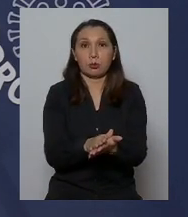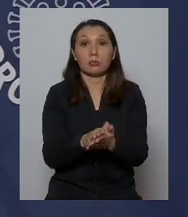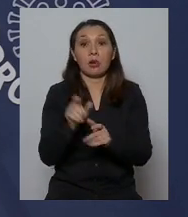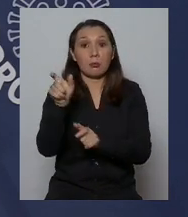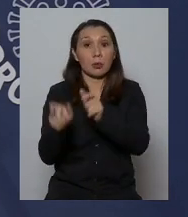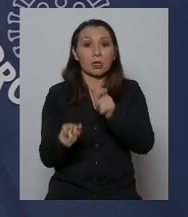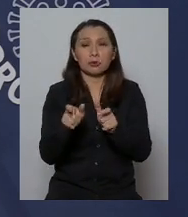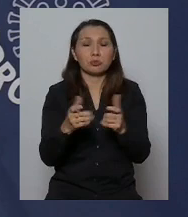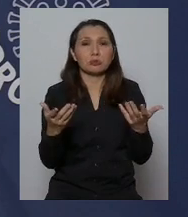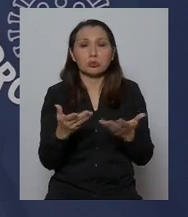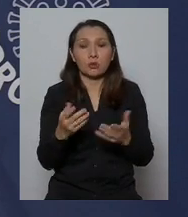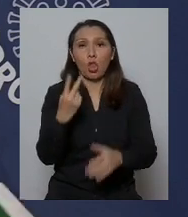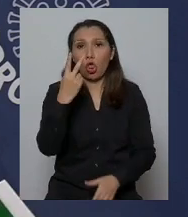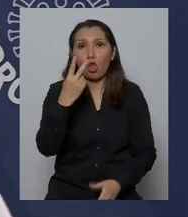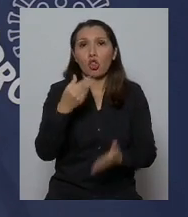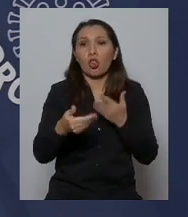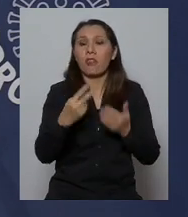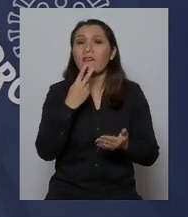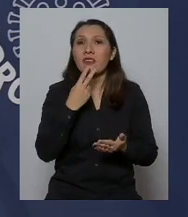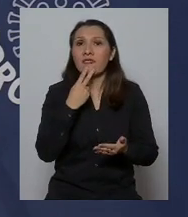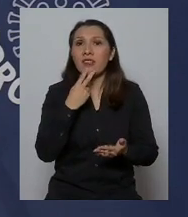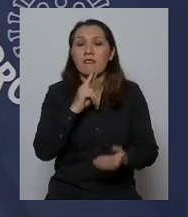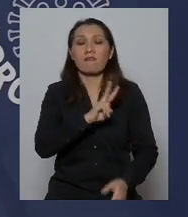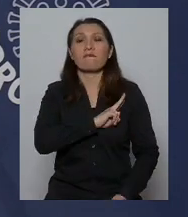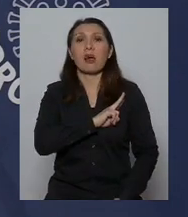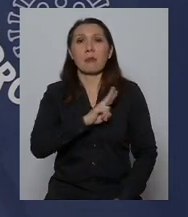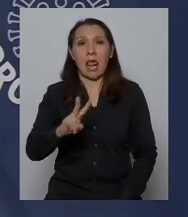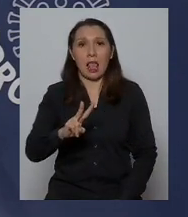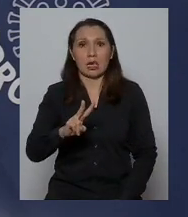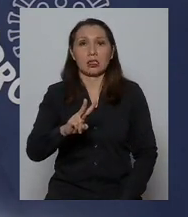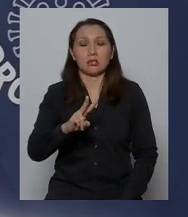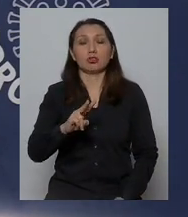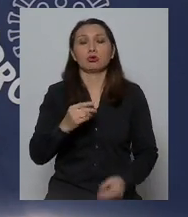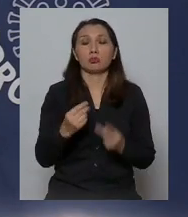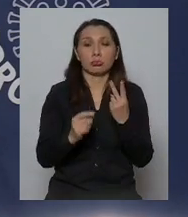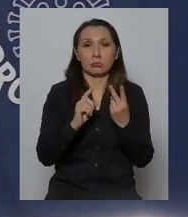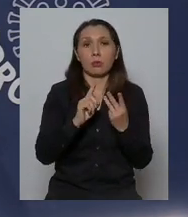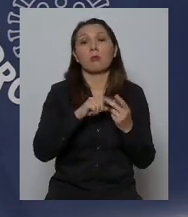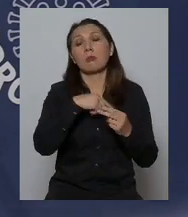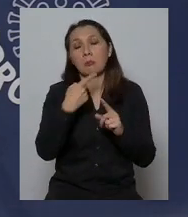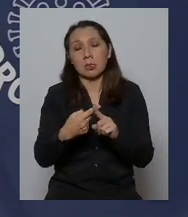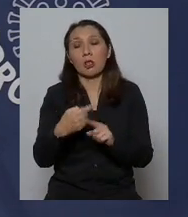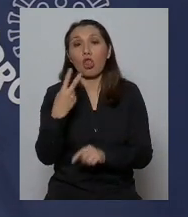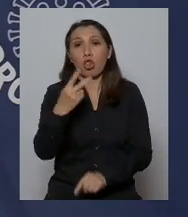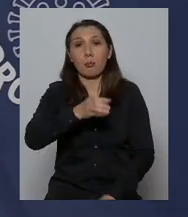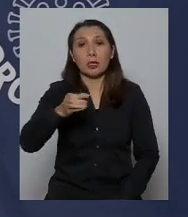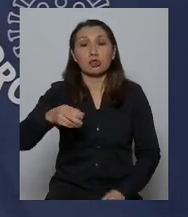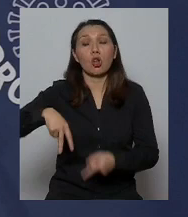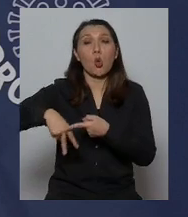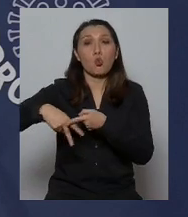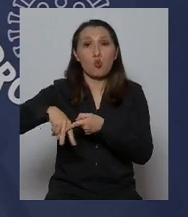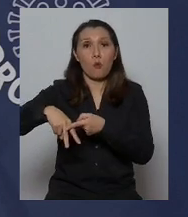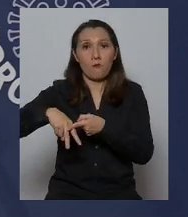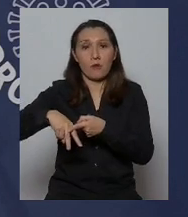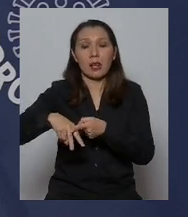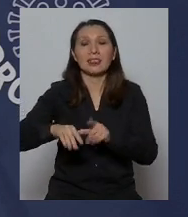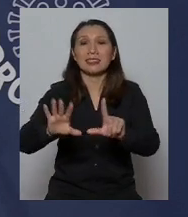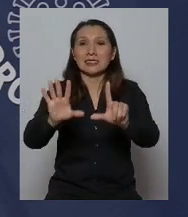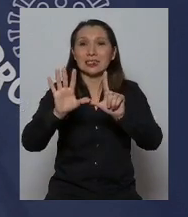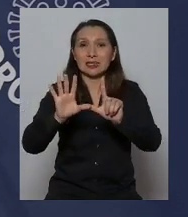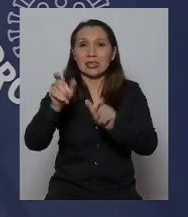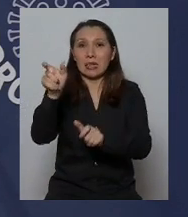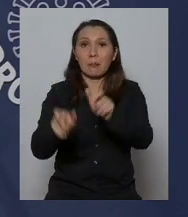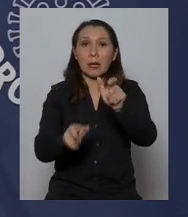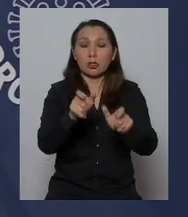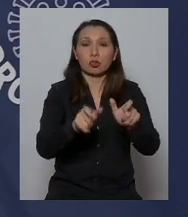estas personas son 2 de la región de Valparaíso, 2 personas de la región del Ñuble y 7